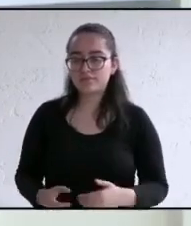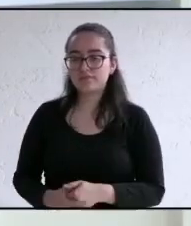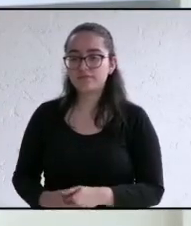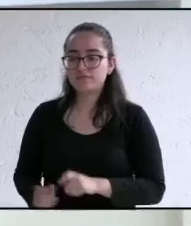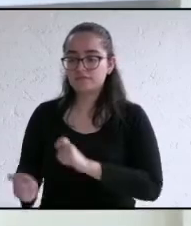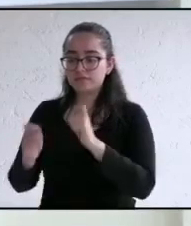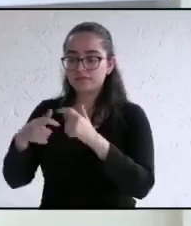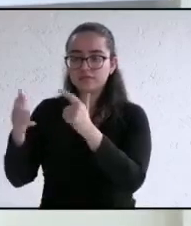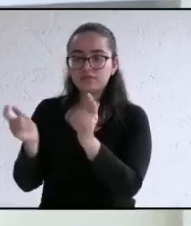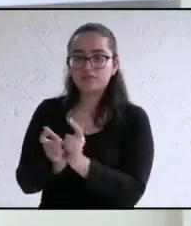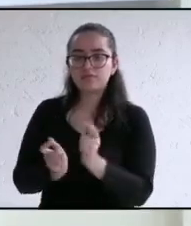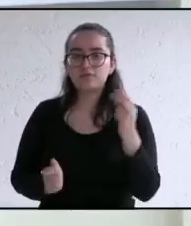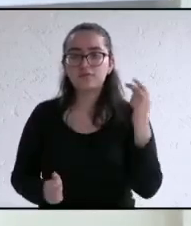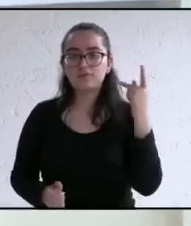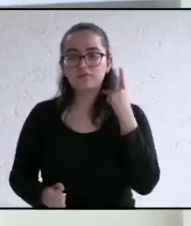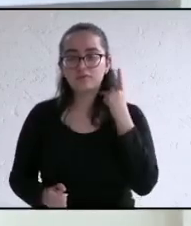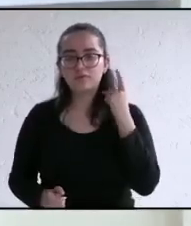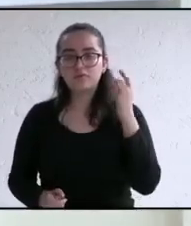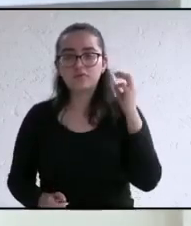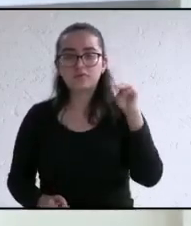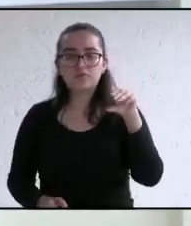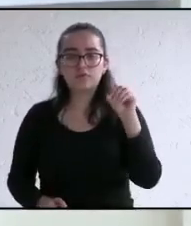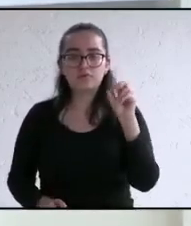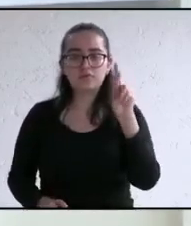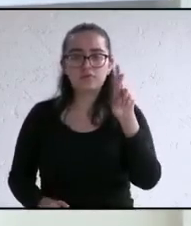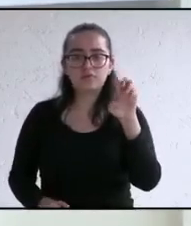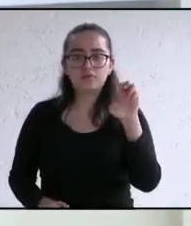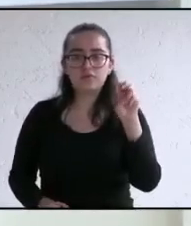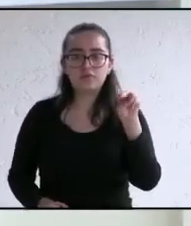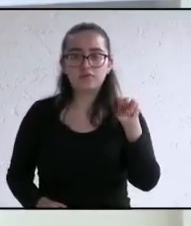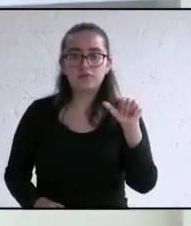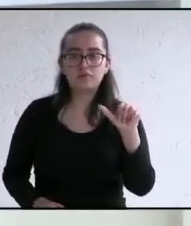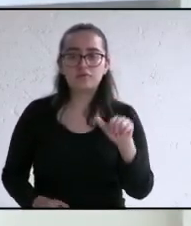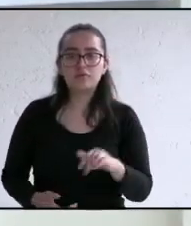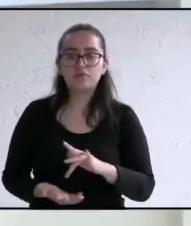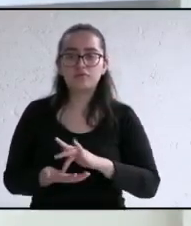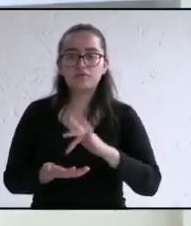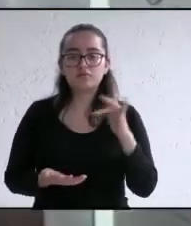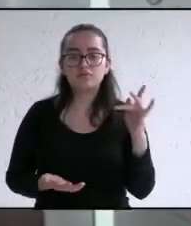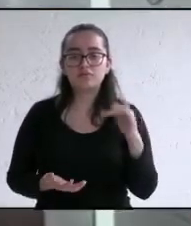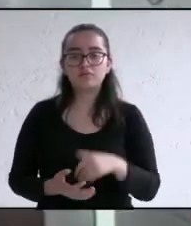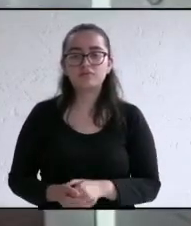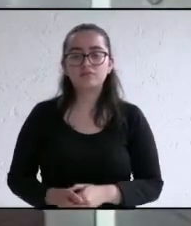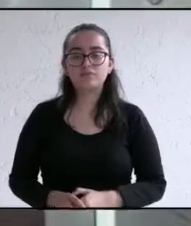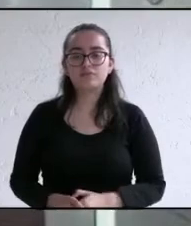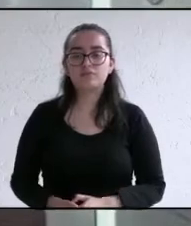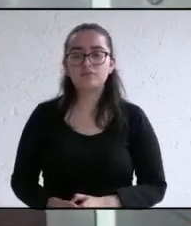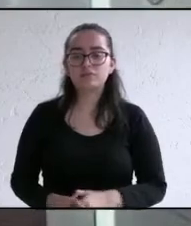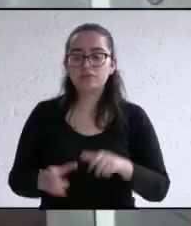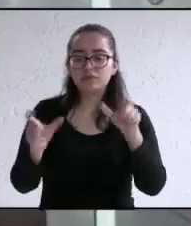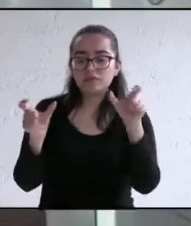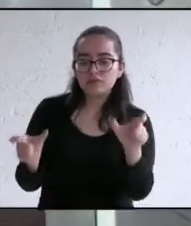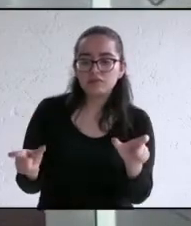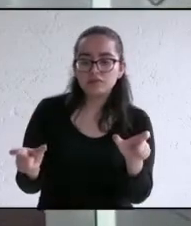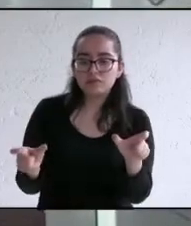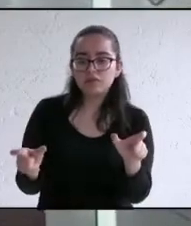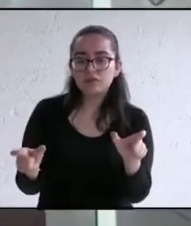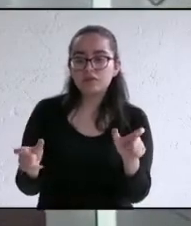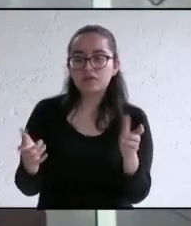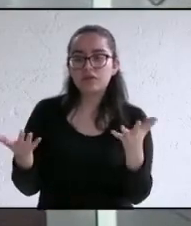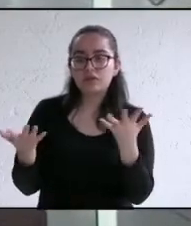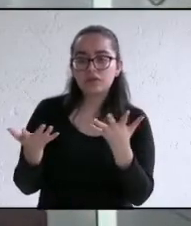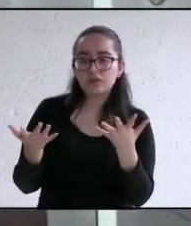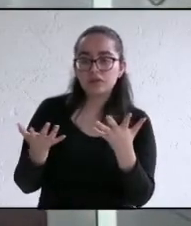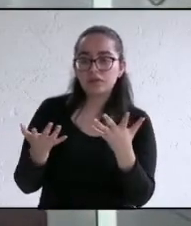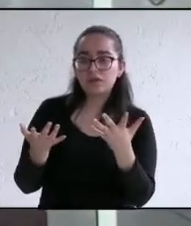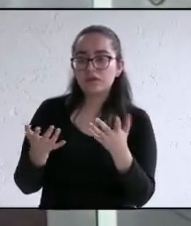candidata de morena maría esther lópez adelante candidata gracias la inseguridad se combate a través de tres vertientes